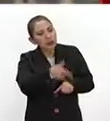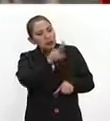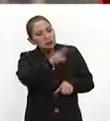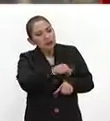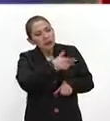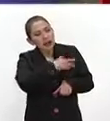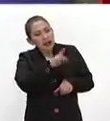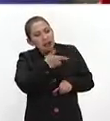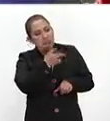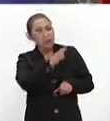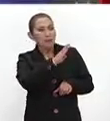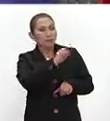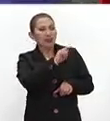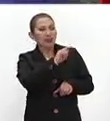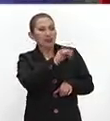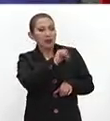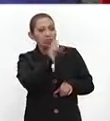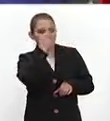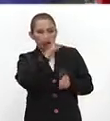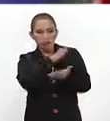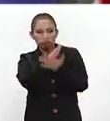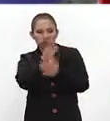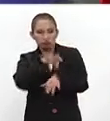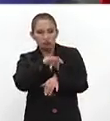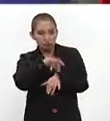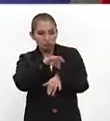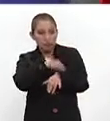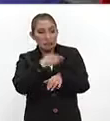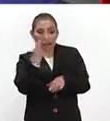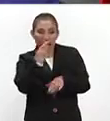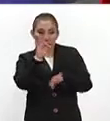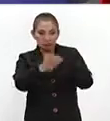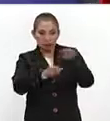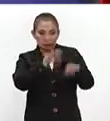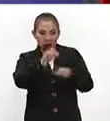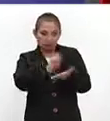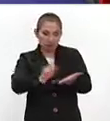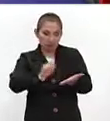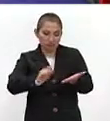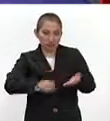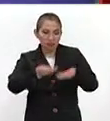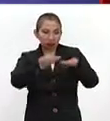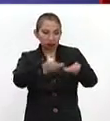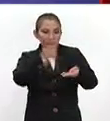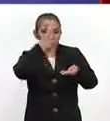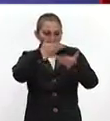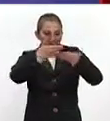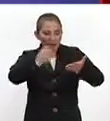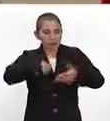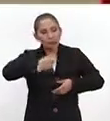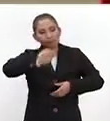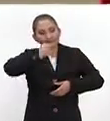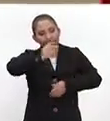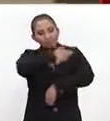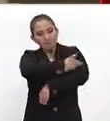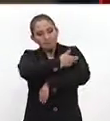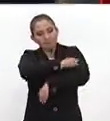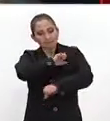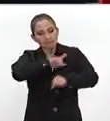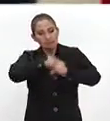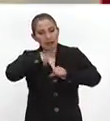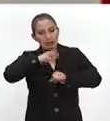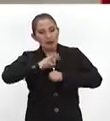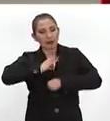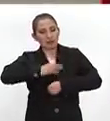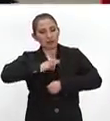que realmente es algo bacteriano para que acudan al médico y requieran una receta para que ahora sí le den un antibiótico específico para